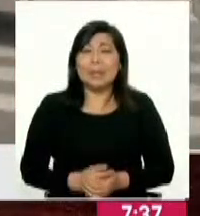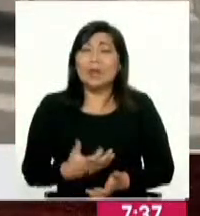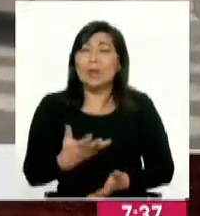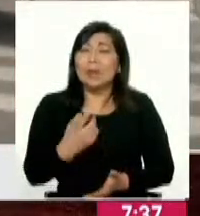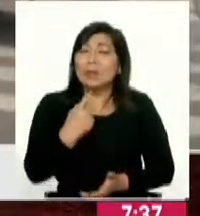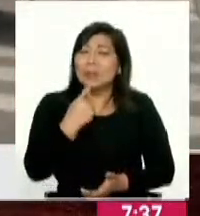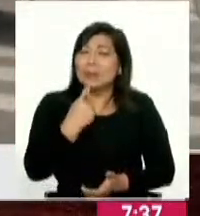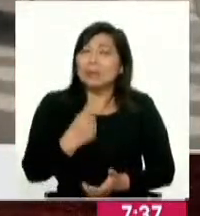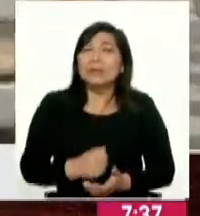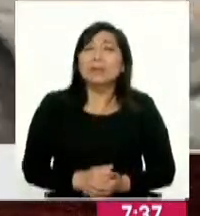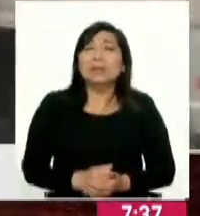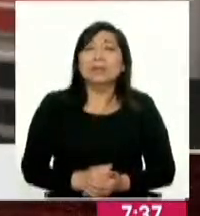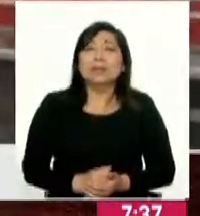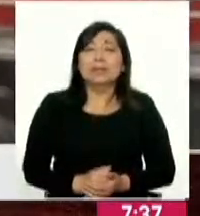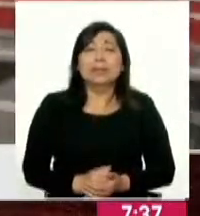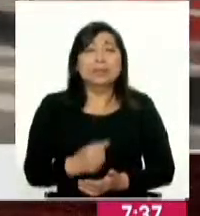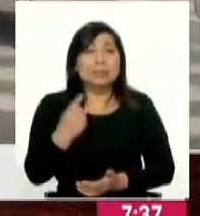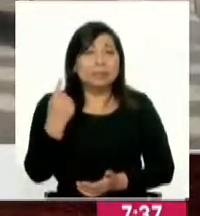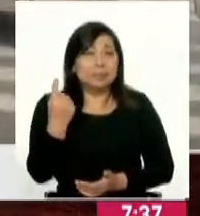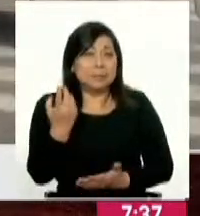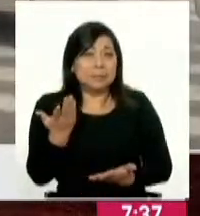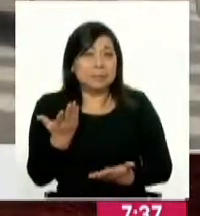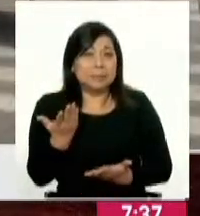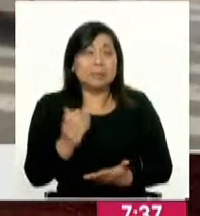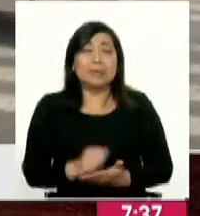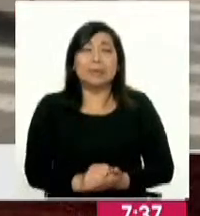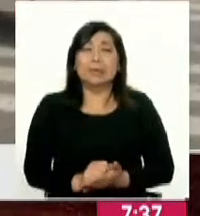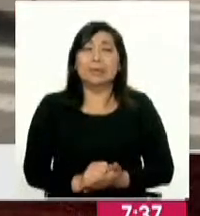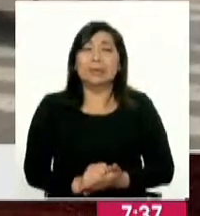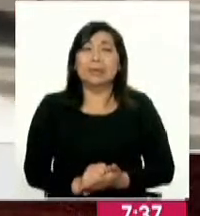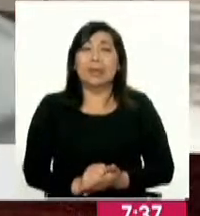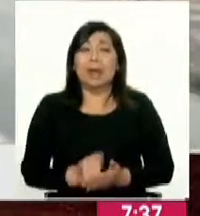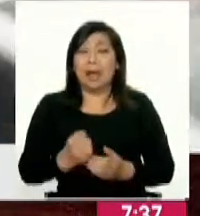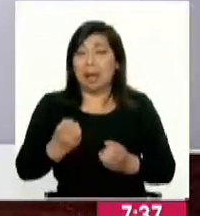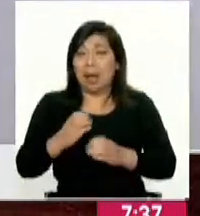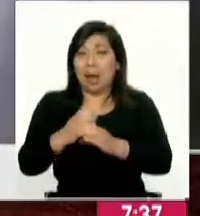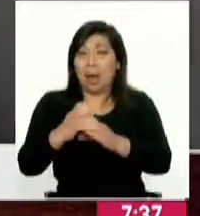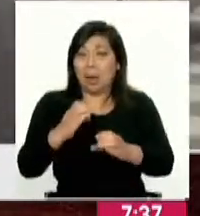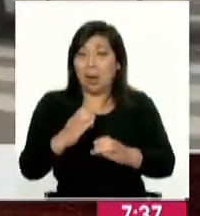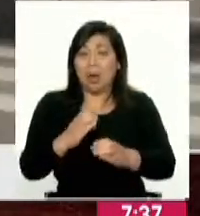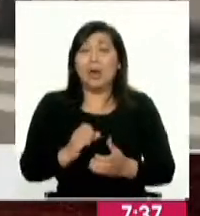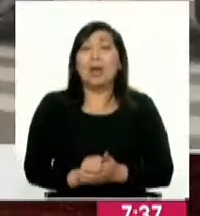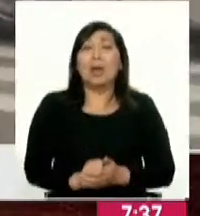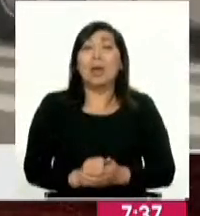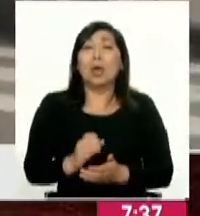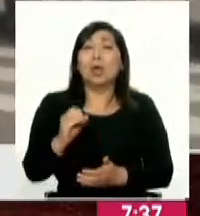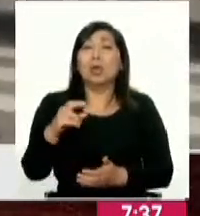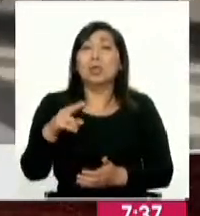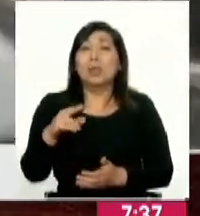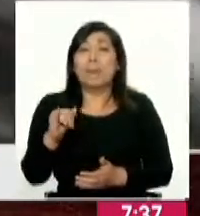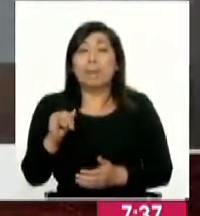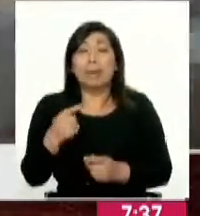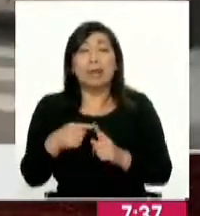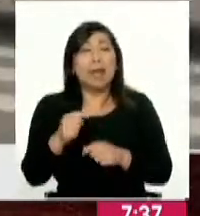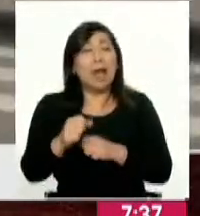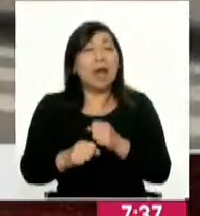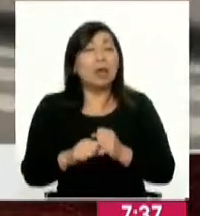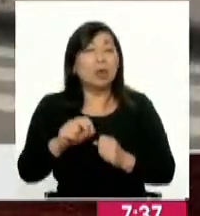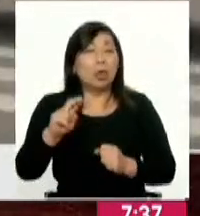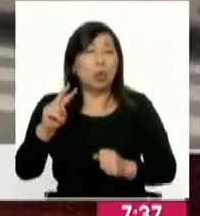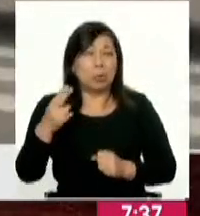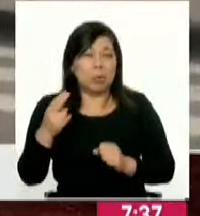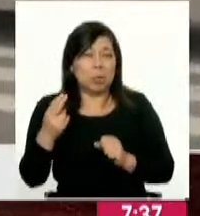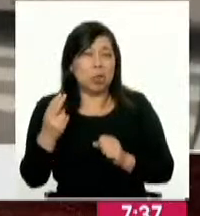dividir tu pregunta en tres partes. En primer lugar, el servicio del Metropolitano, es el COSAC, en realidad, es un contrato que se hizo en el 2008,